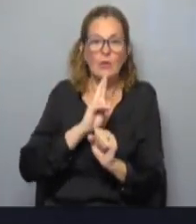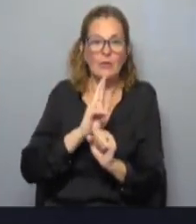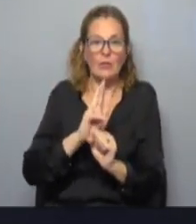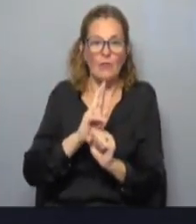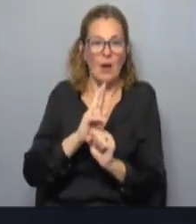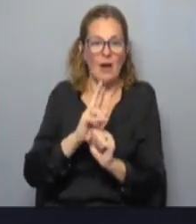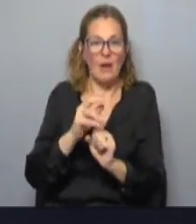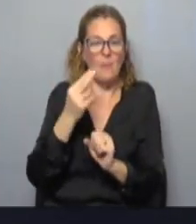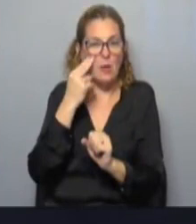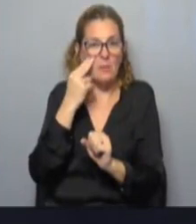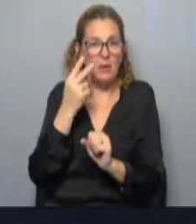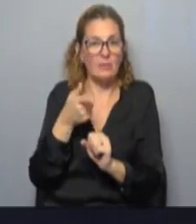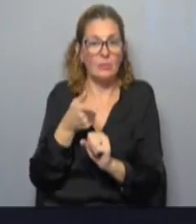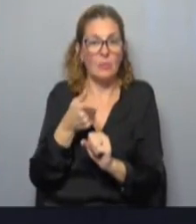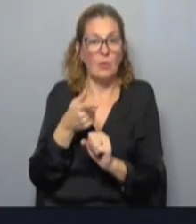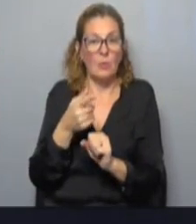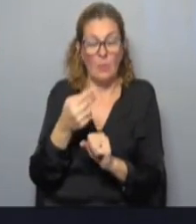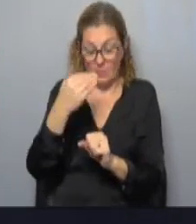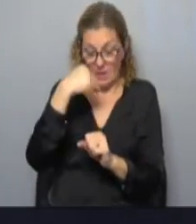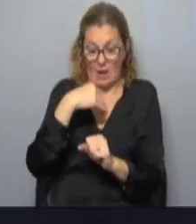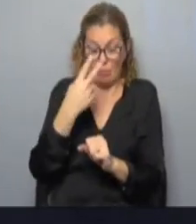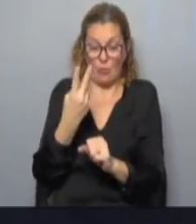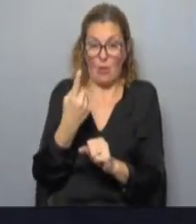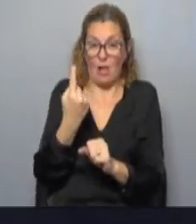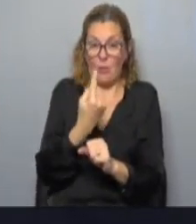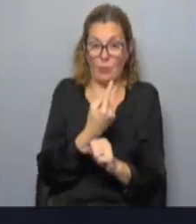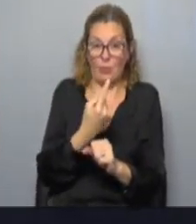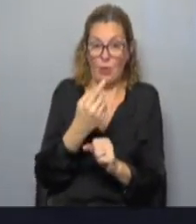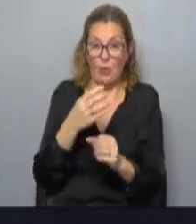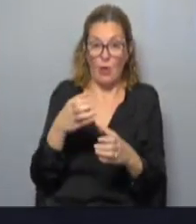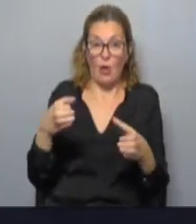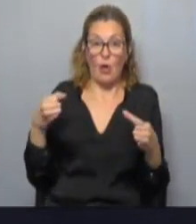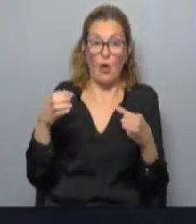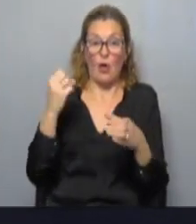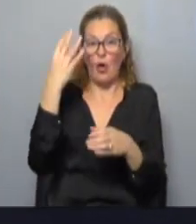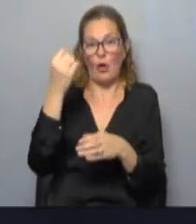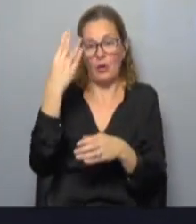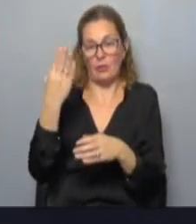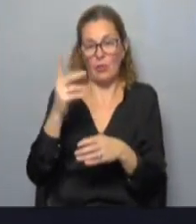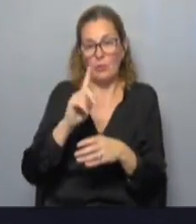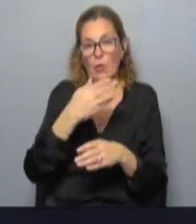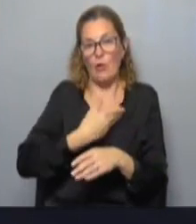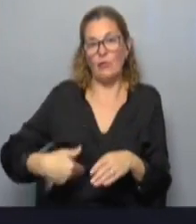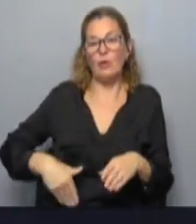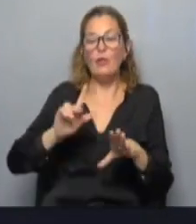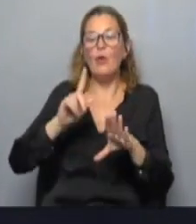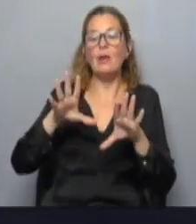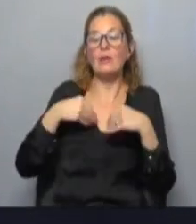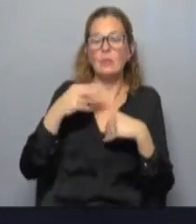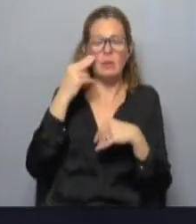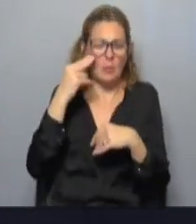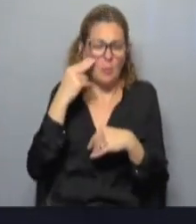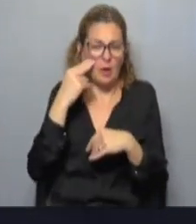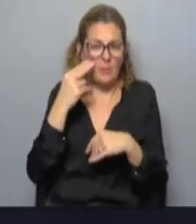problema y que tenemos autocríticas hechas en el Congreso. Ahora, luego, si el gobierno no acepta que tiene problemas de seguridad